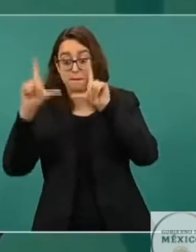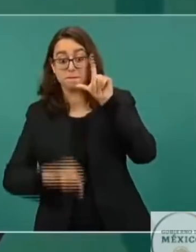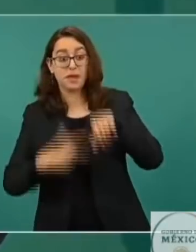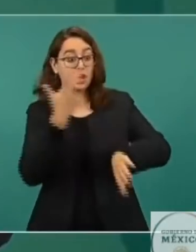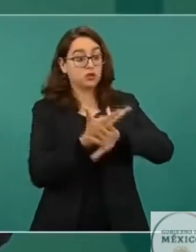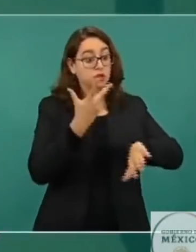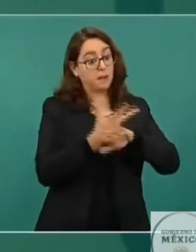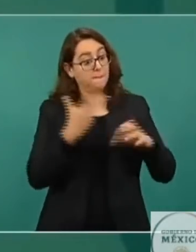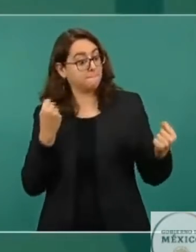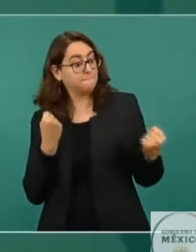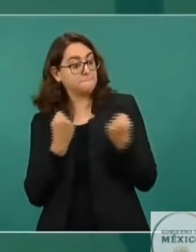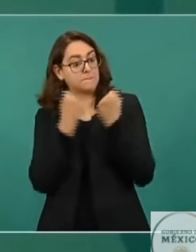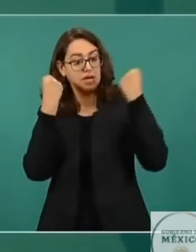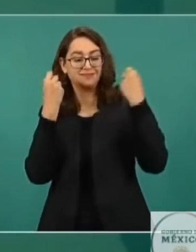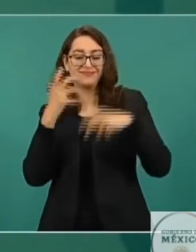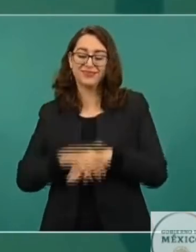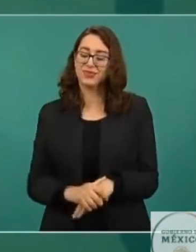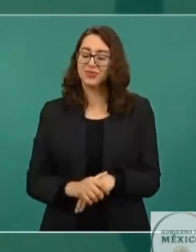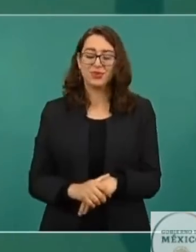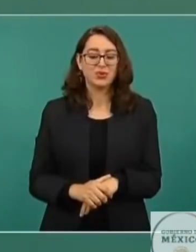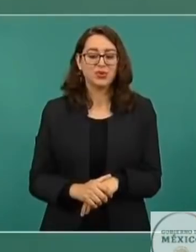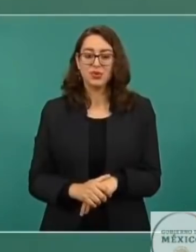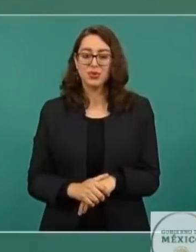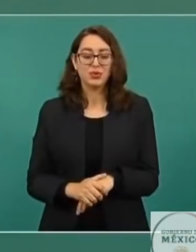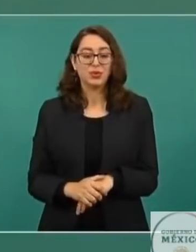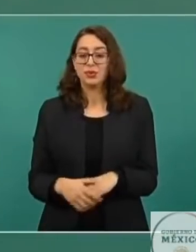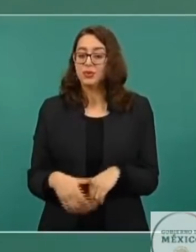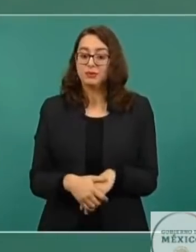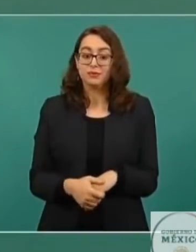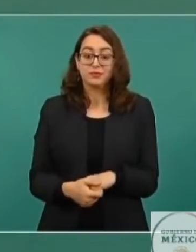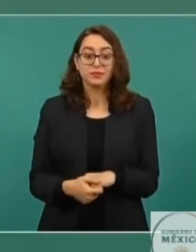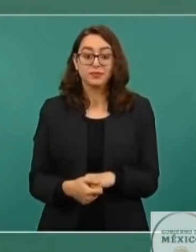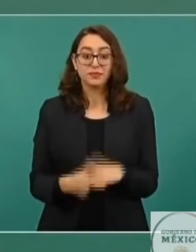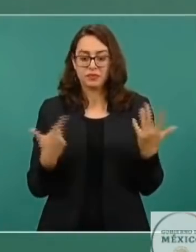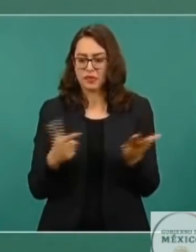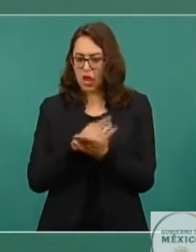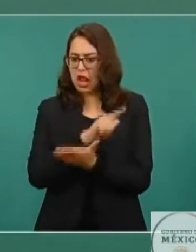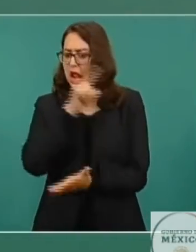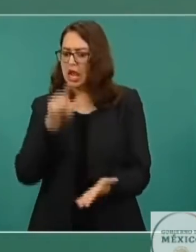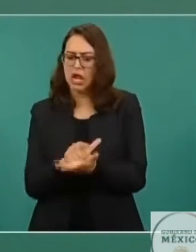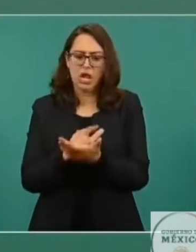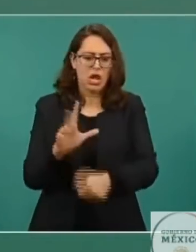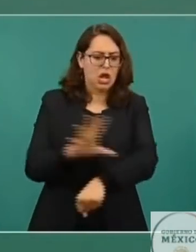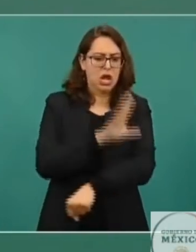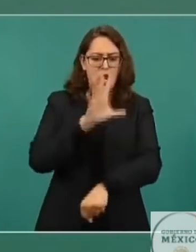no les va a gustar a los del gobierno de Estados Unidos la reforma eléctrica,